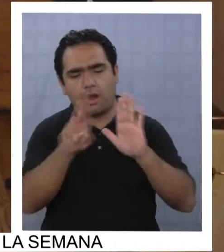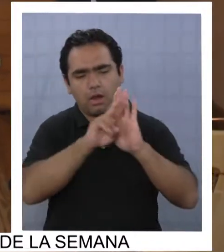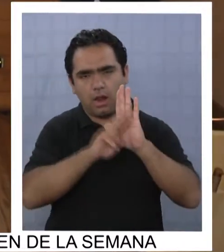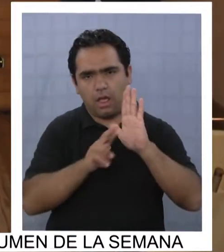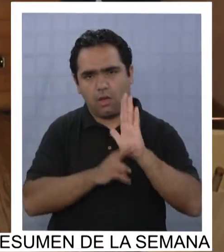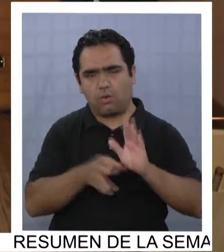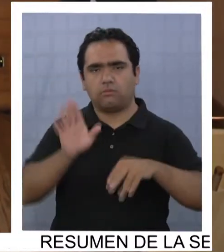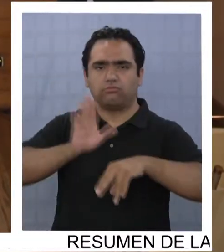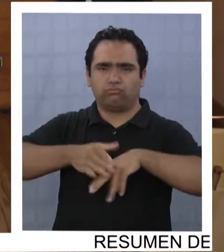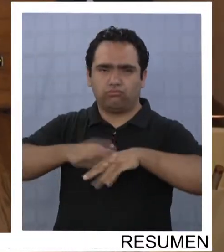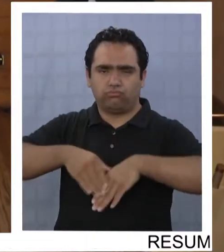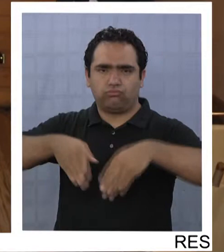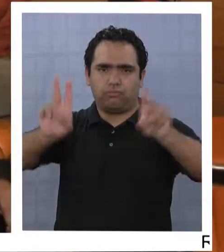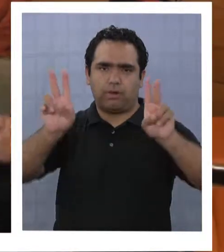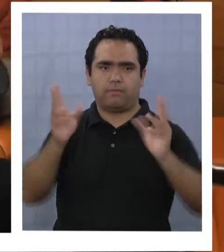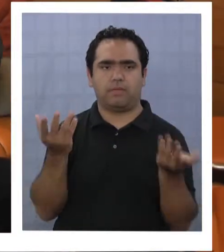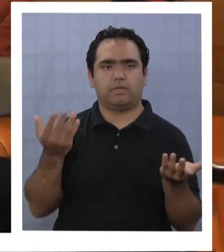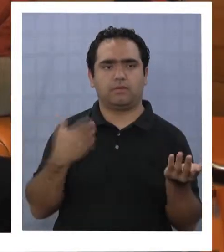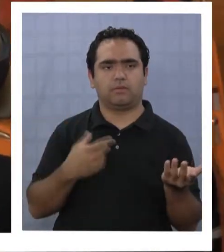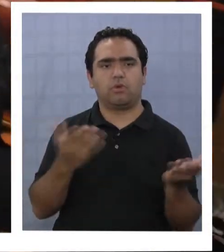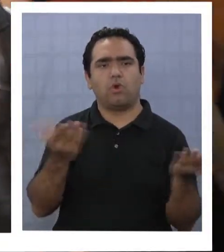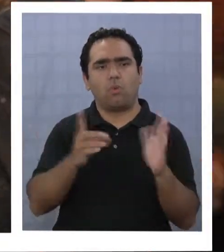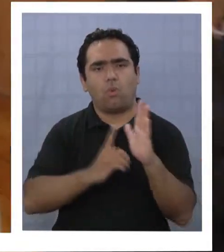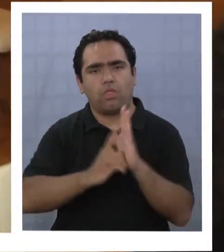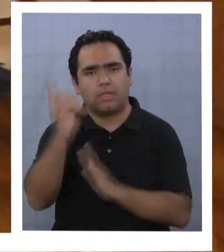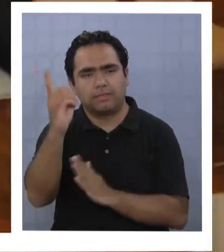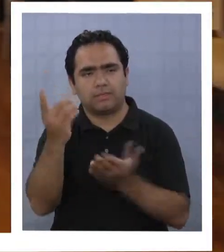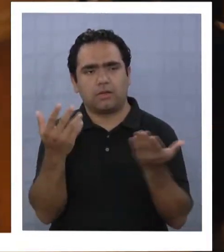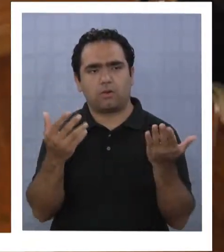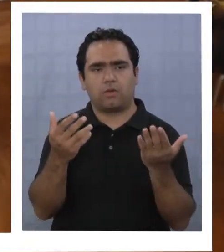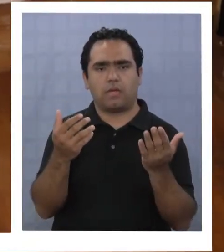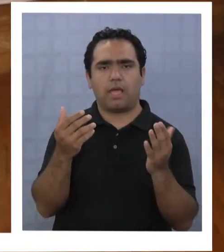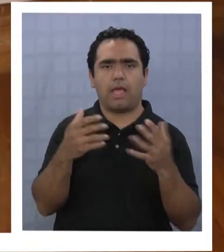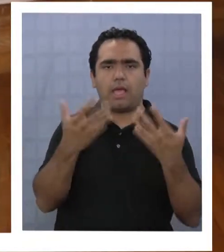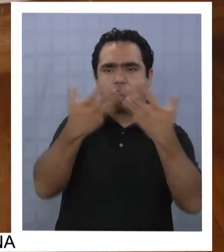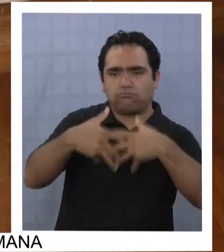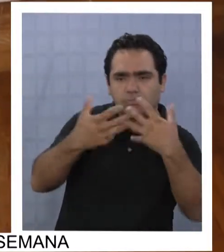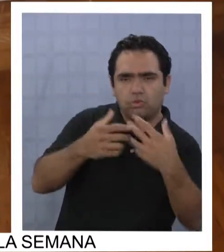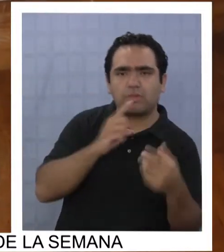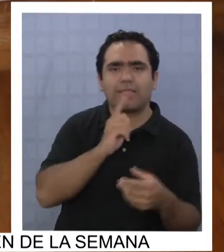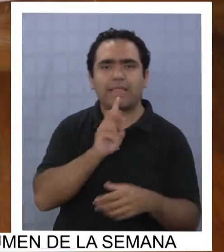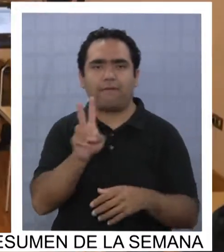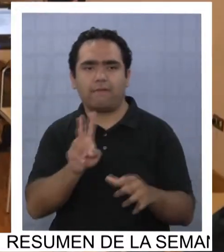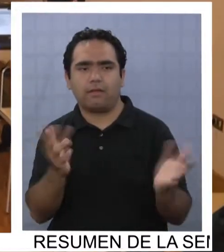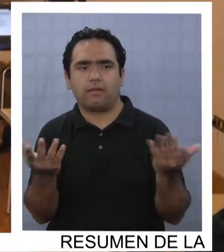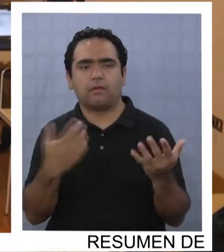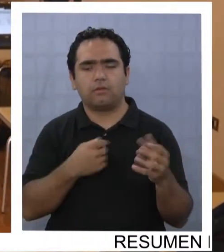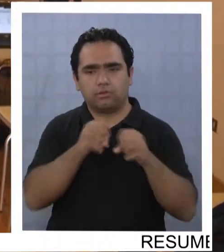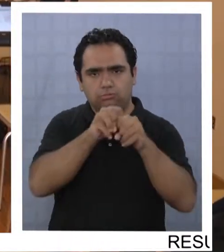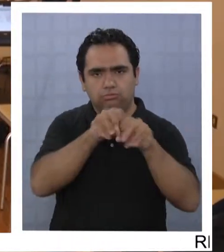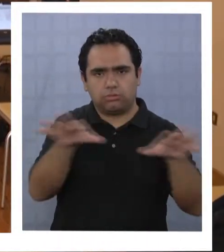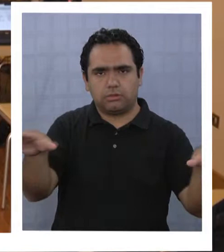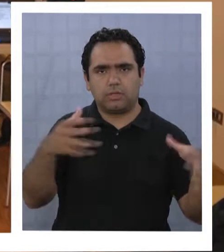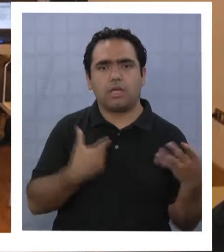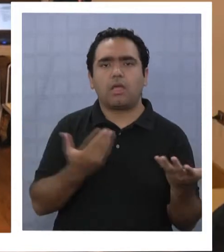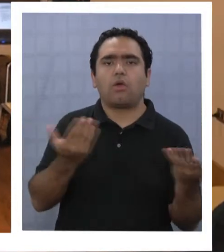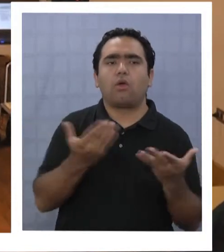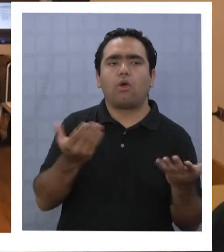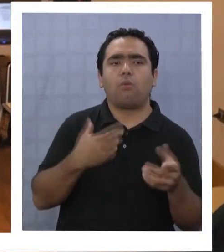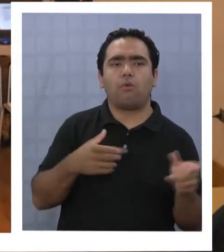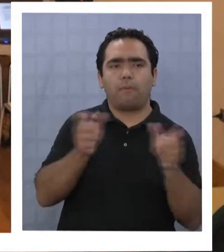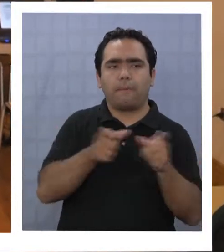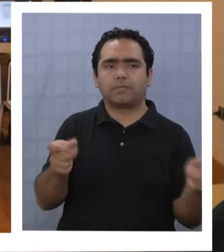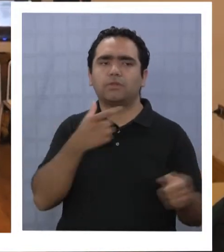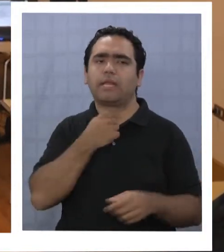permiso de la concesión, cómo se va a desarrollar la industria de la televisión y qué opciones van a tener reales los nuevos